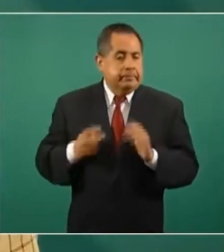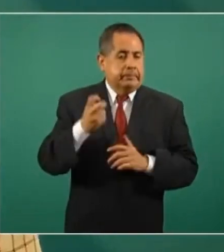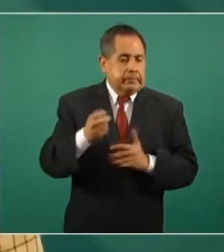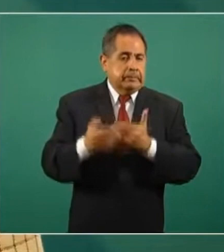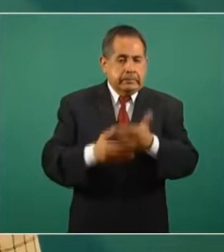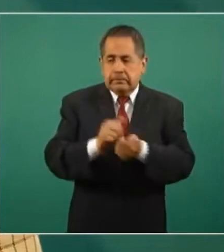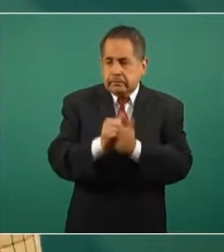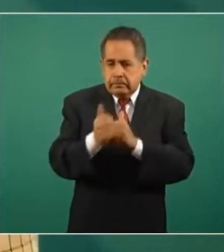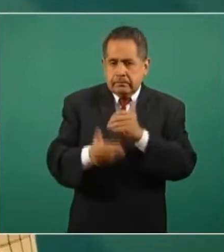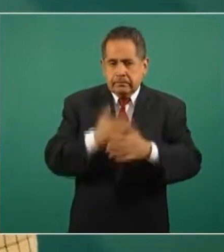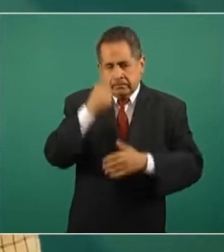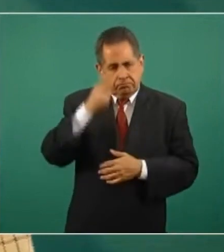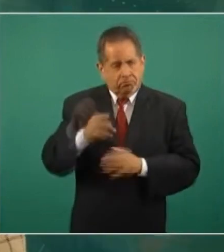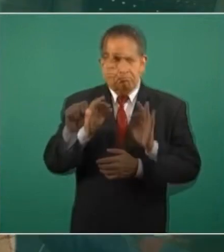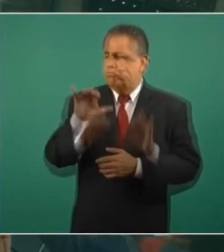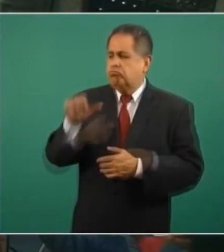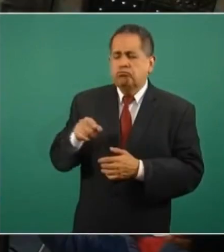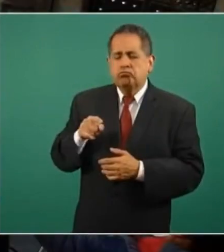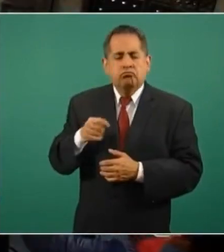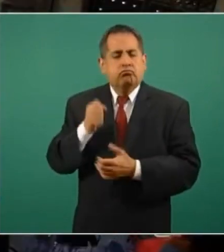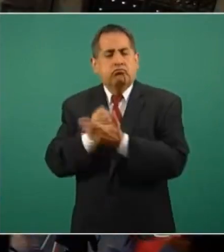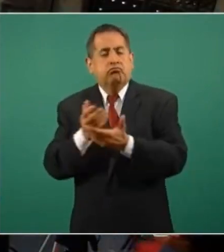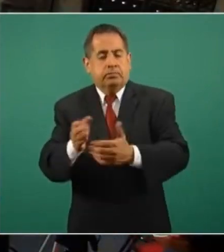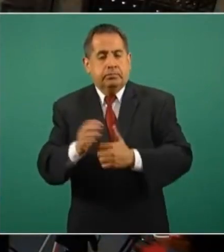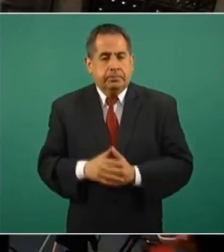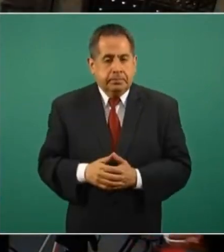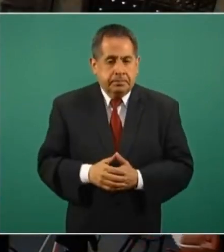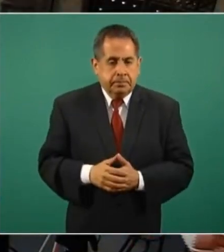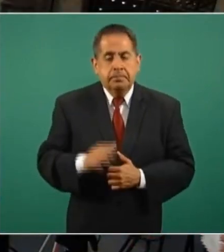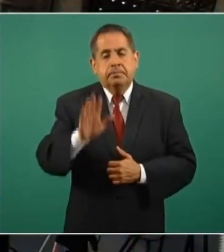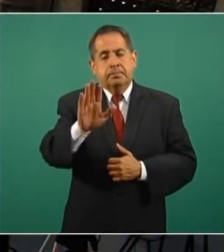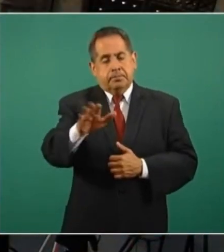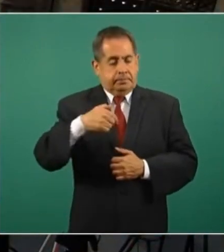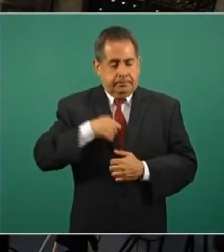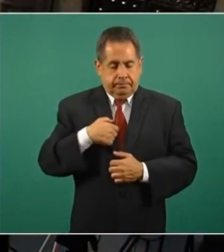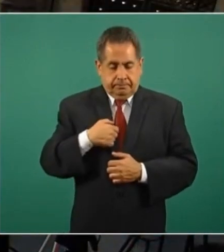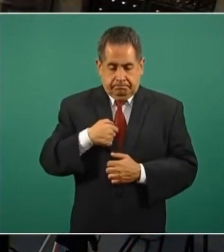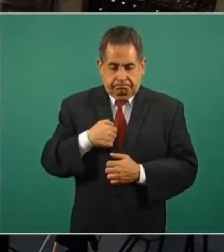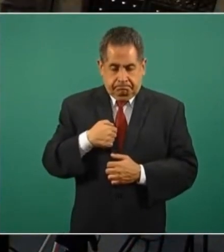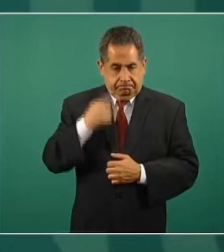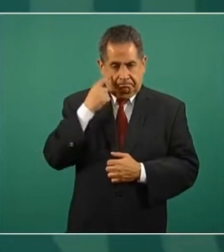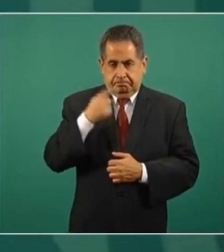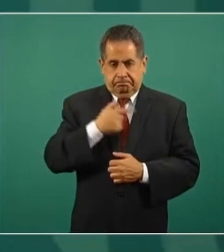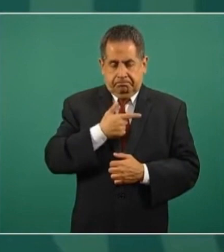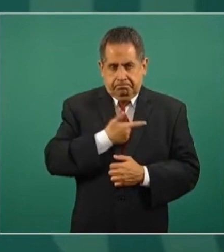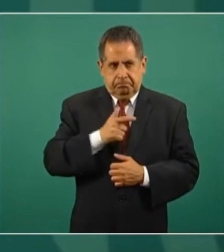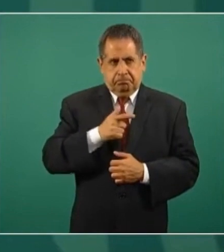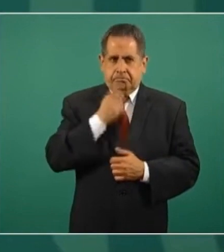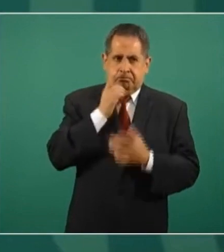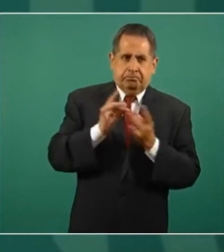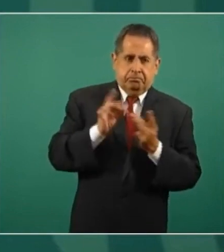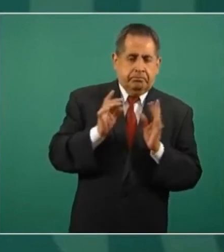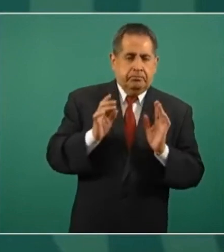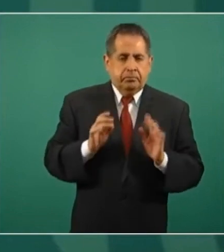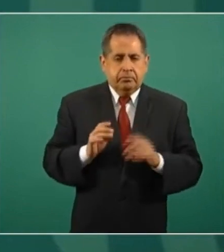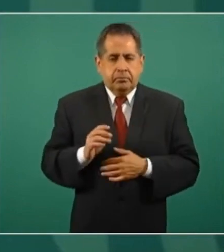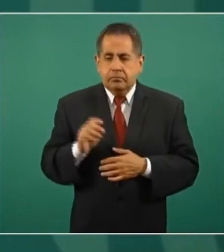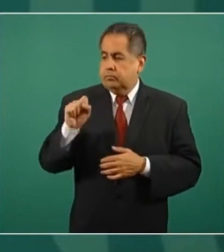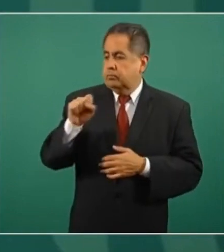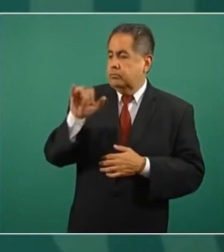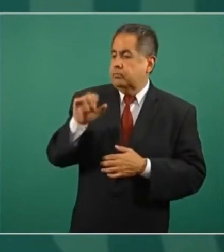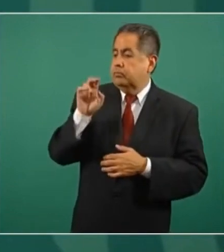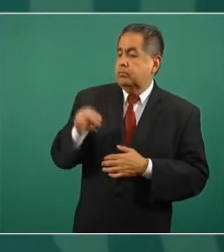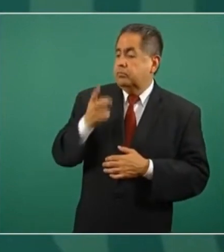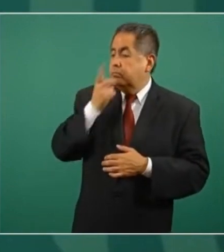avanzar para tener un auténtico Estado de Derecho. A mí no me gustaría ahorita en este momento, tú dices, ¿qué diría la Corte?